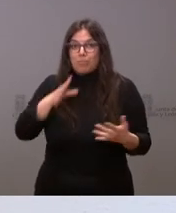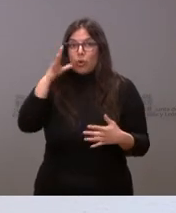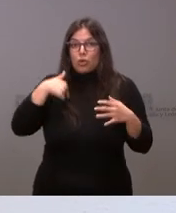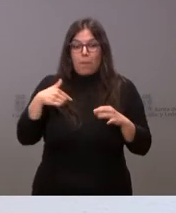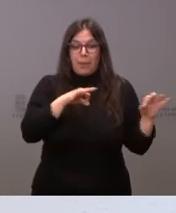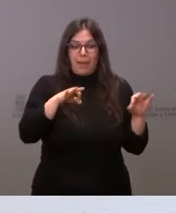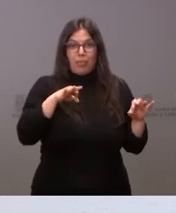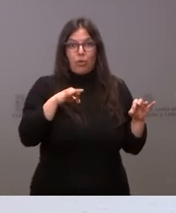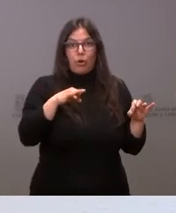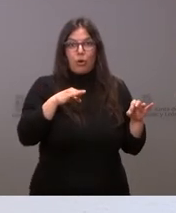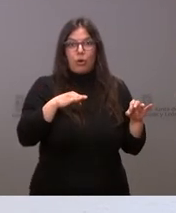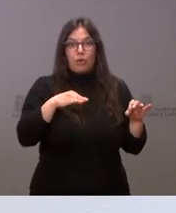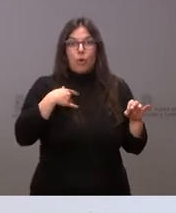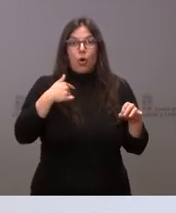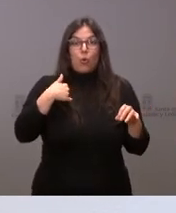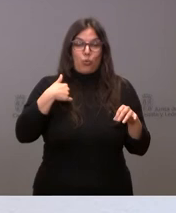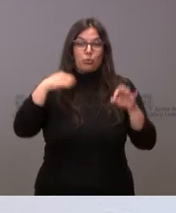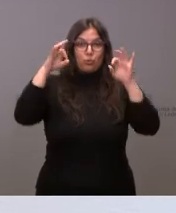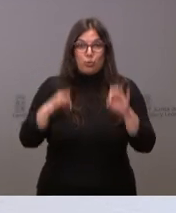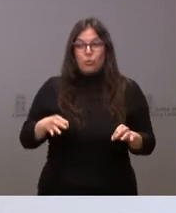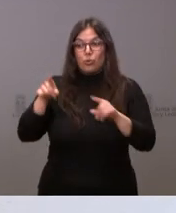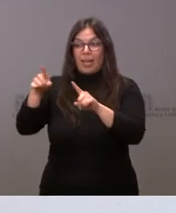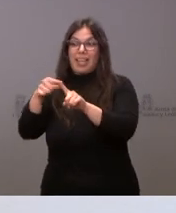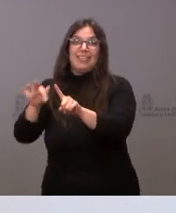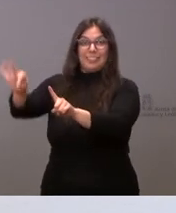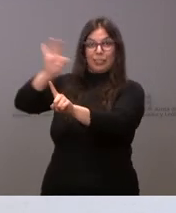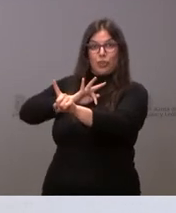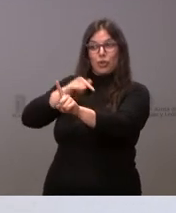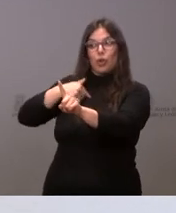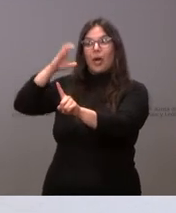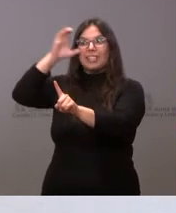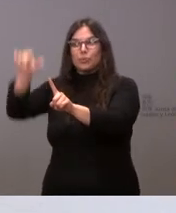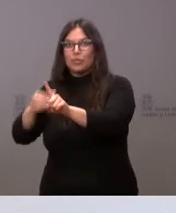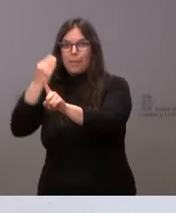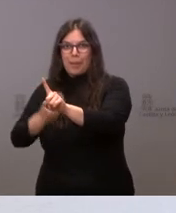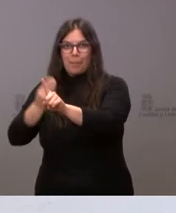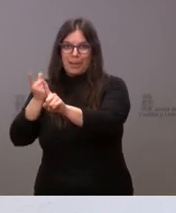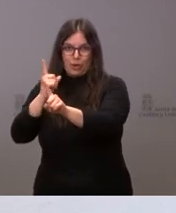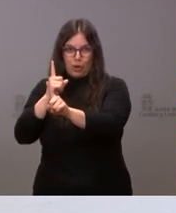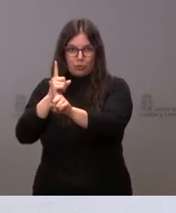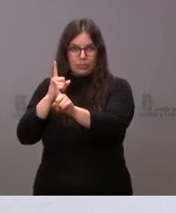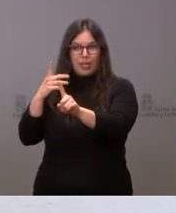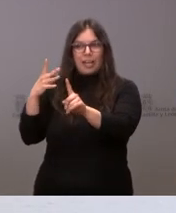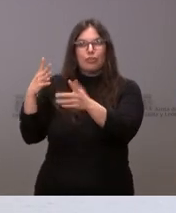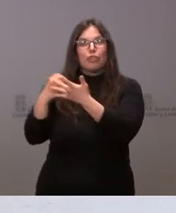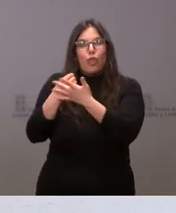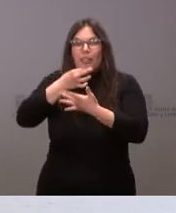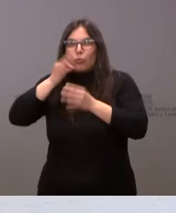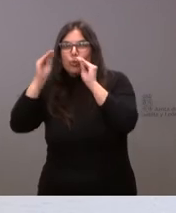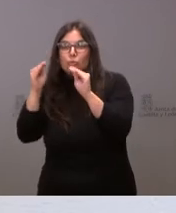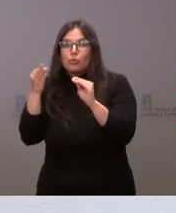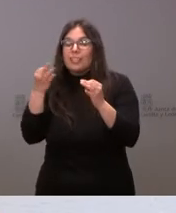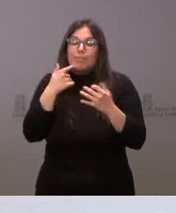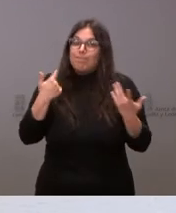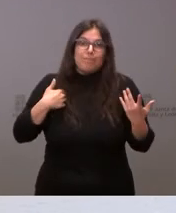preparando mi intervención, porque intervengo después de ella y no he podido escucharla con detenimiento exactamente la literalidad de sus palabras. lo